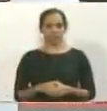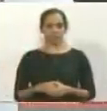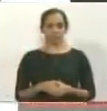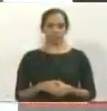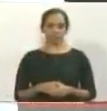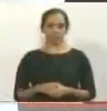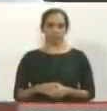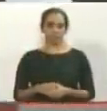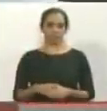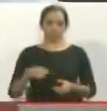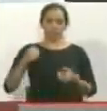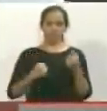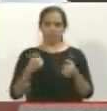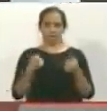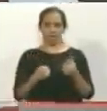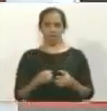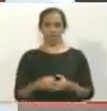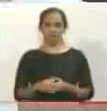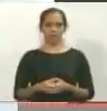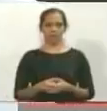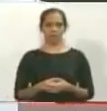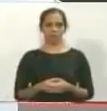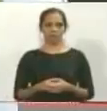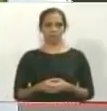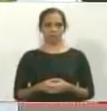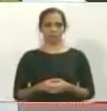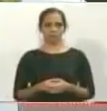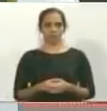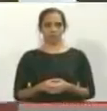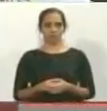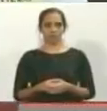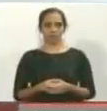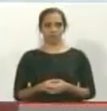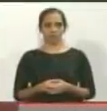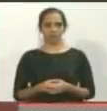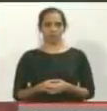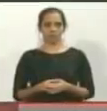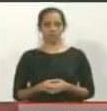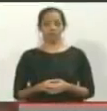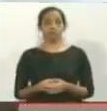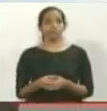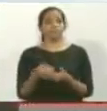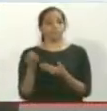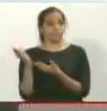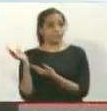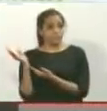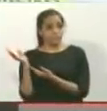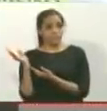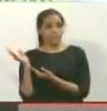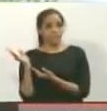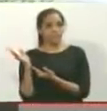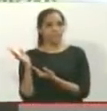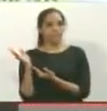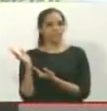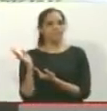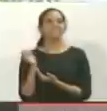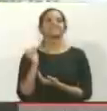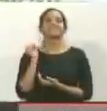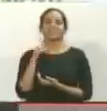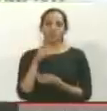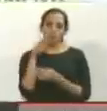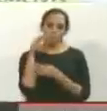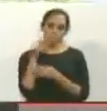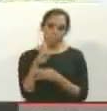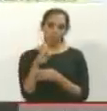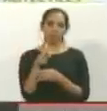Ahí está la camioneta de ellos. Esto sí es un disparo que se le